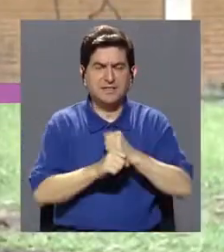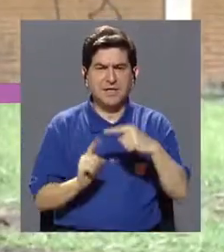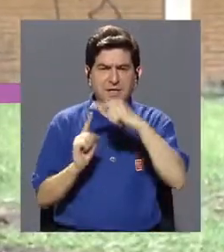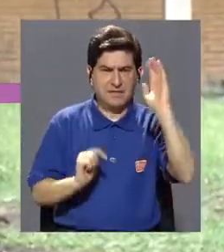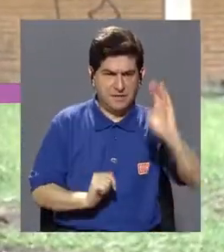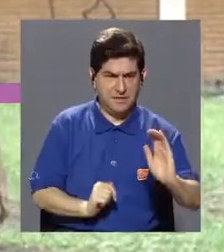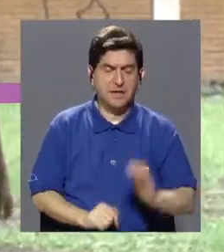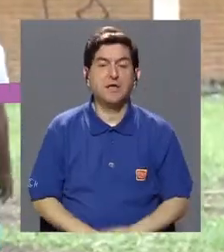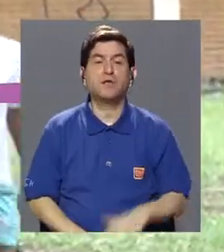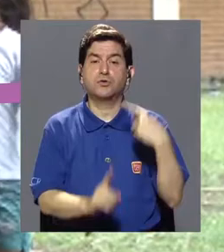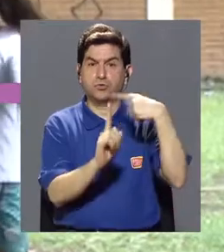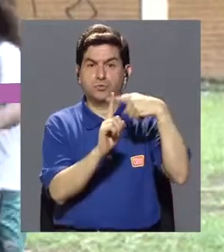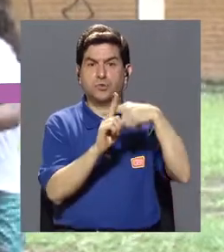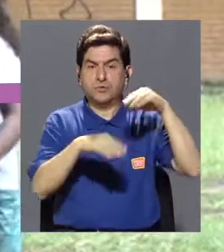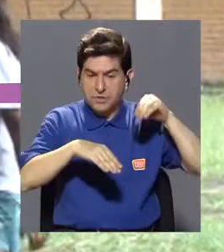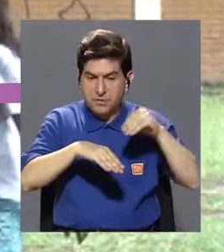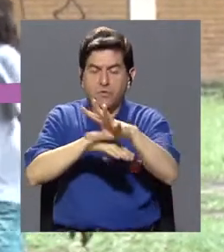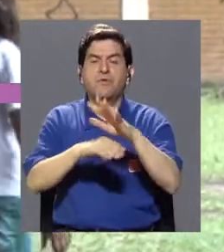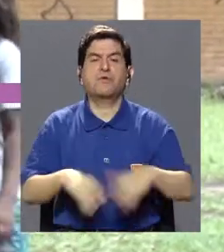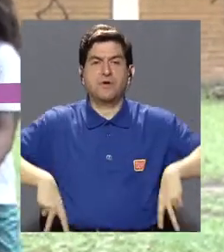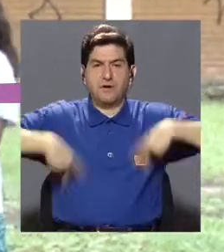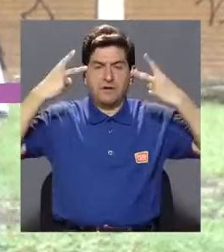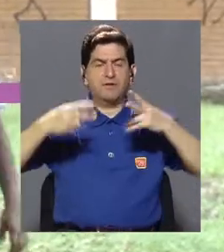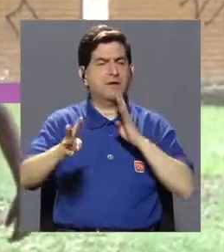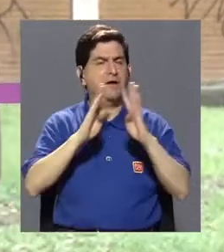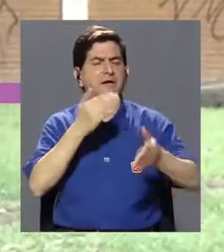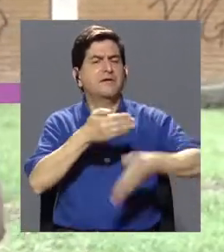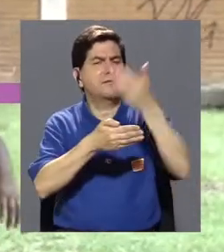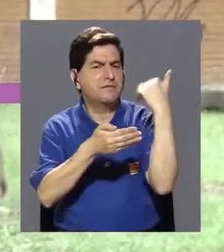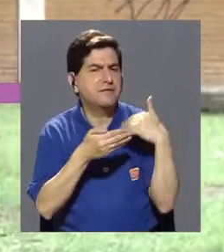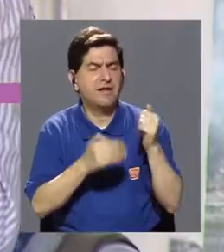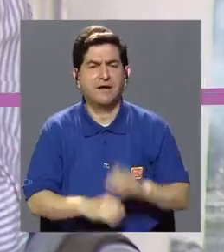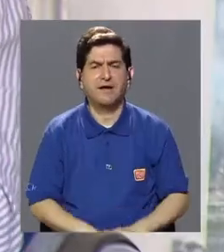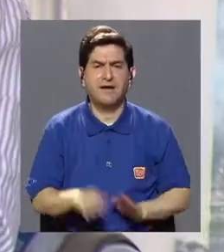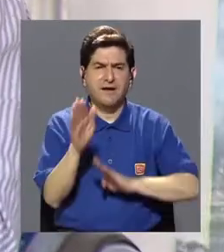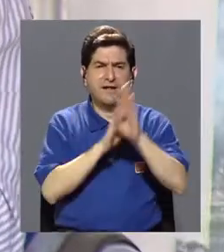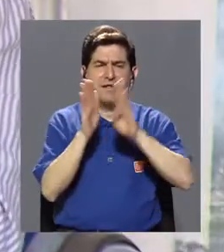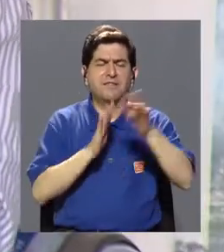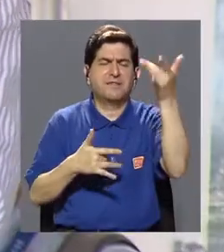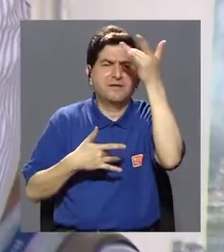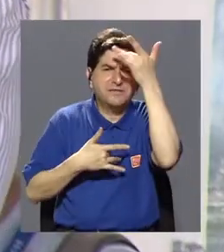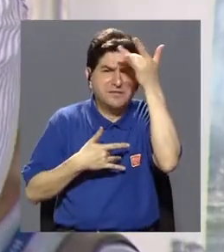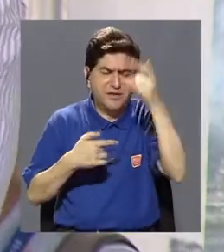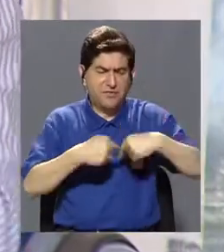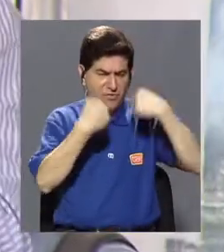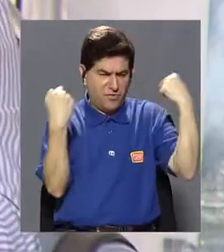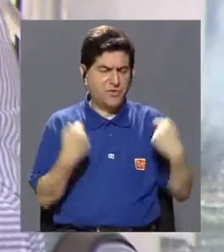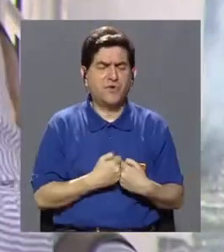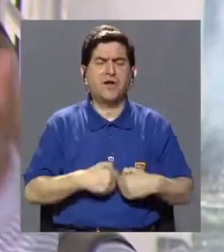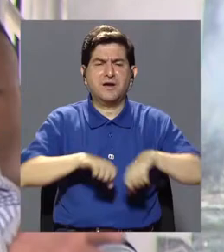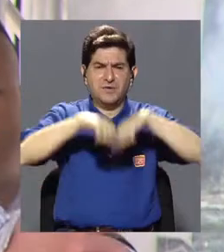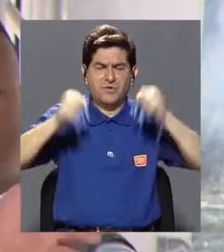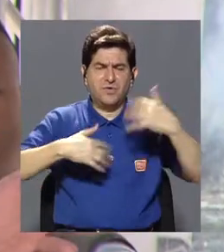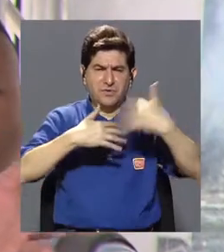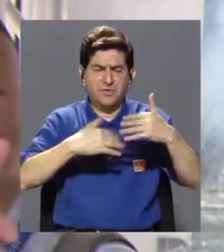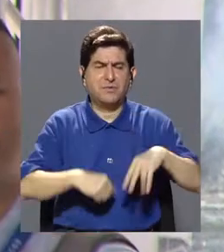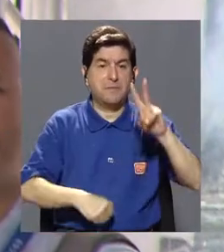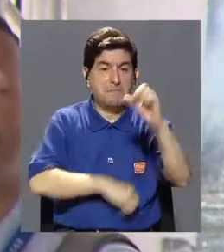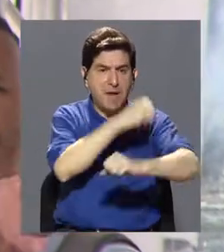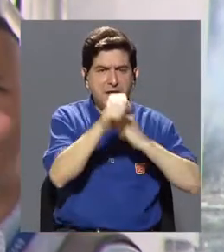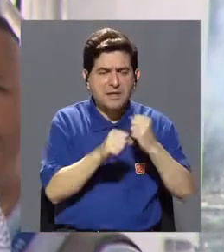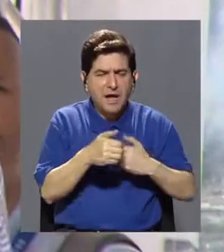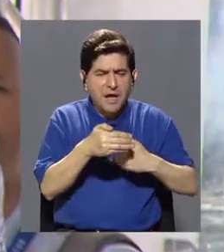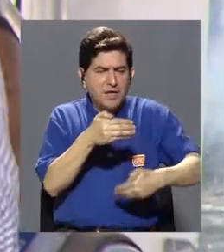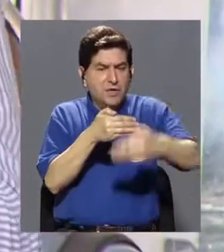afecta de manera positiva en su vida. Conversábamos de que el desarrollo de las enfermedades cardiovasculares a veces se generan hasta 20 años